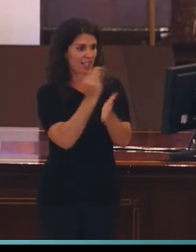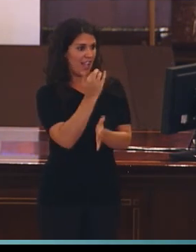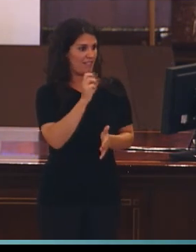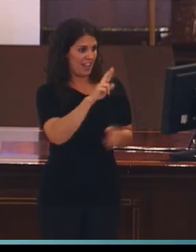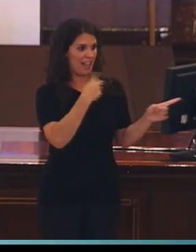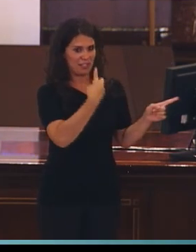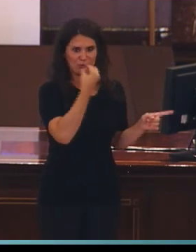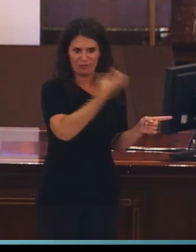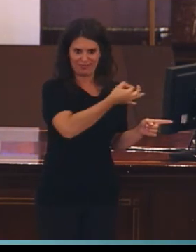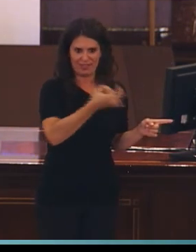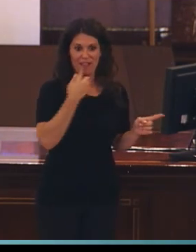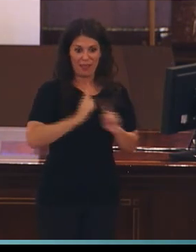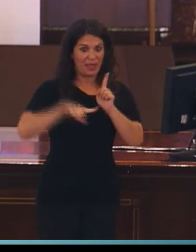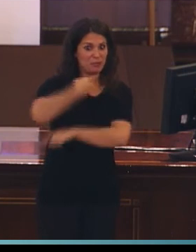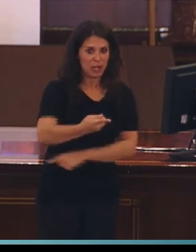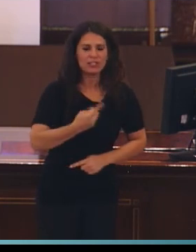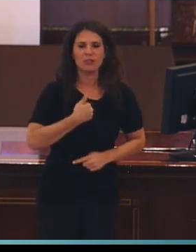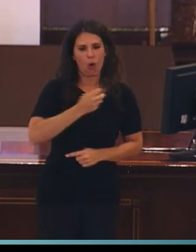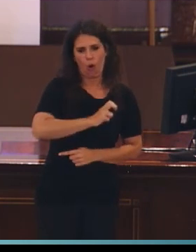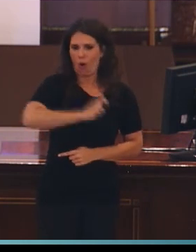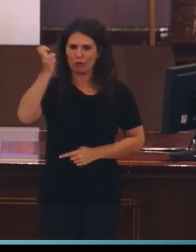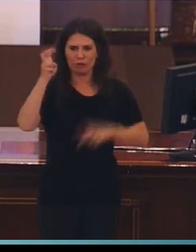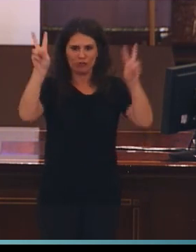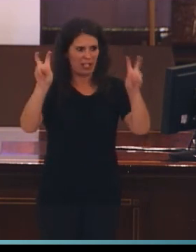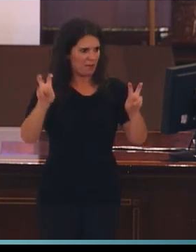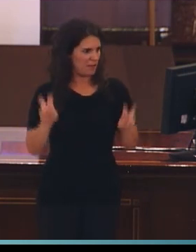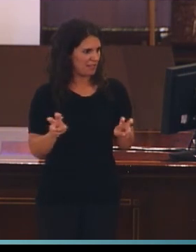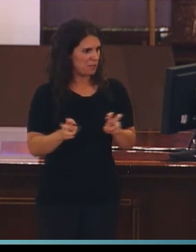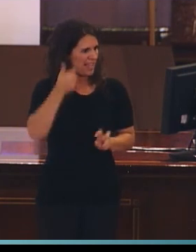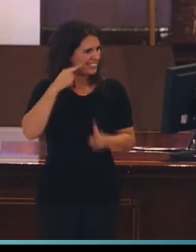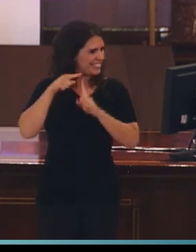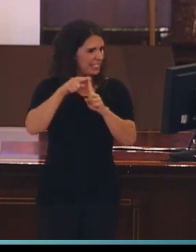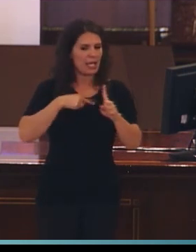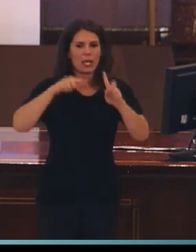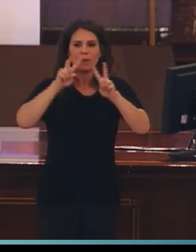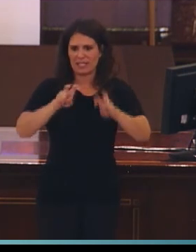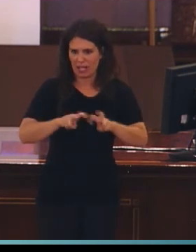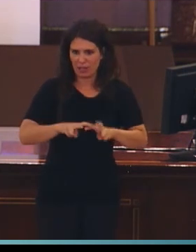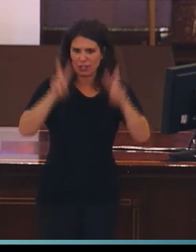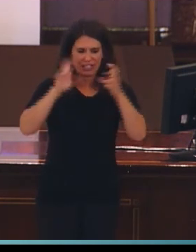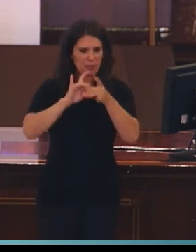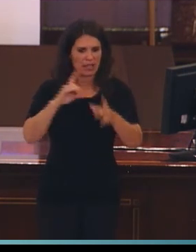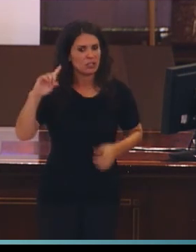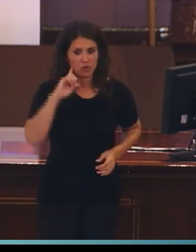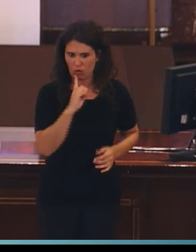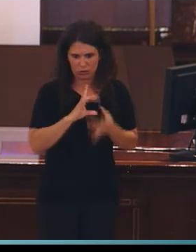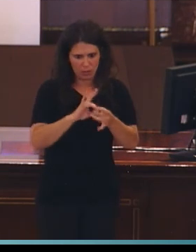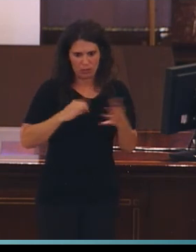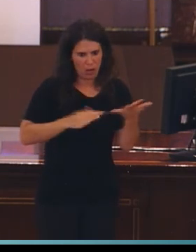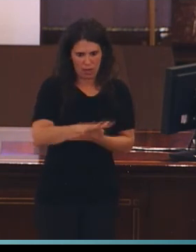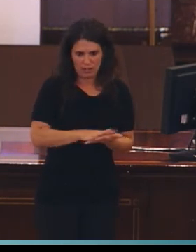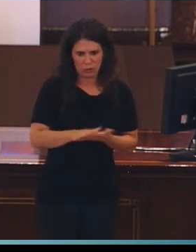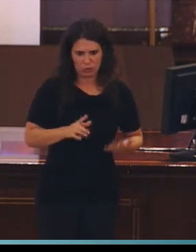dedicarme a otros ministerios que tenían que ver con investigación en población sorda, pero no exactamente en lengua de signo.